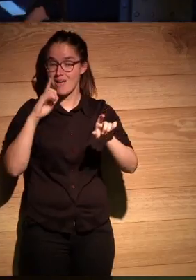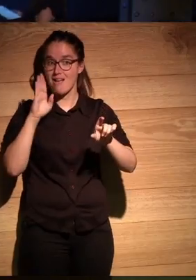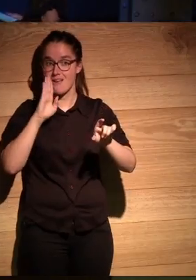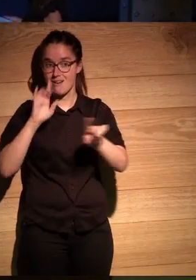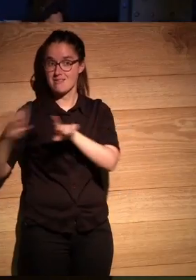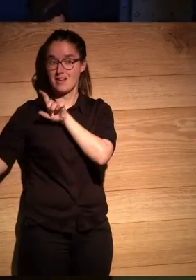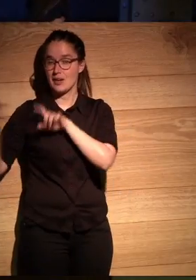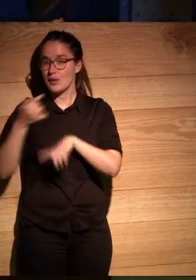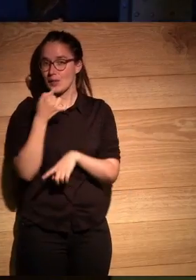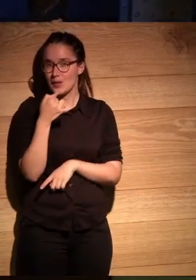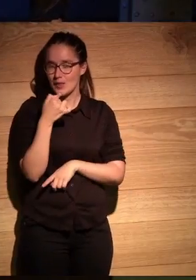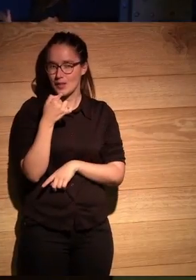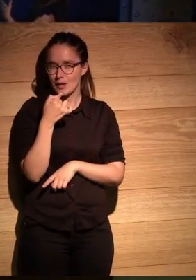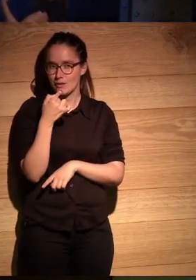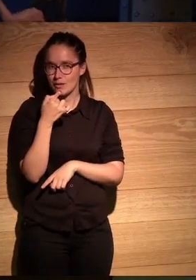hay